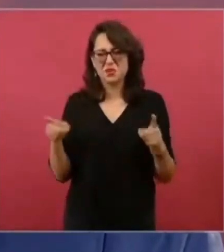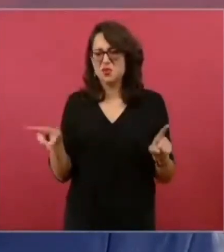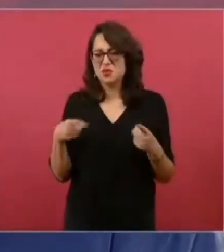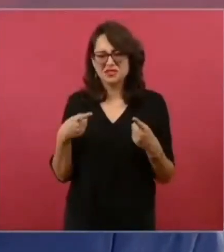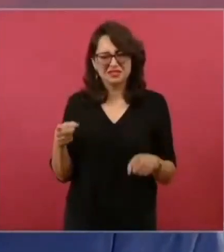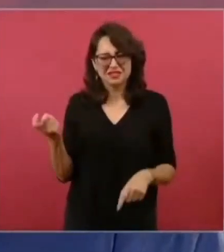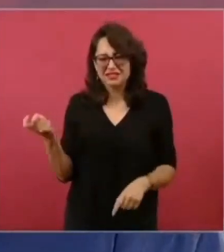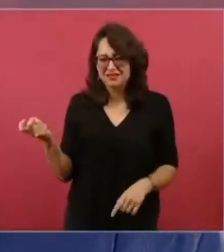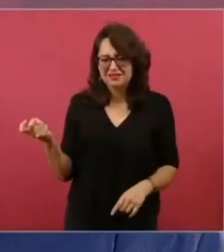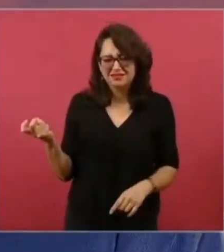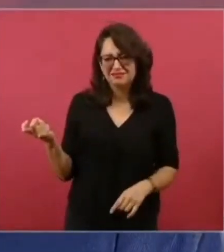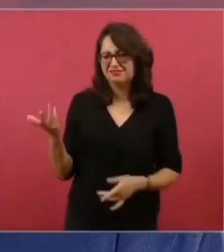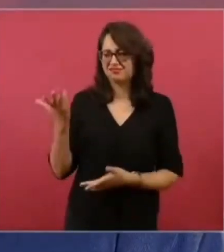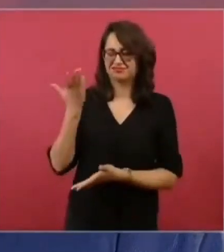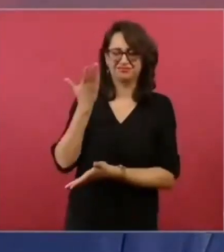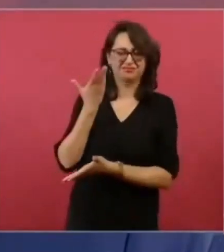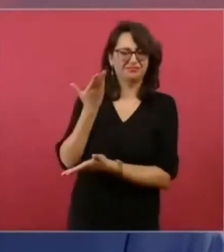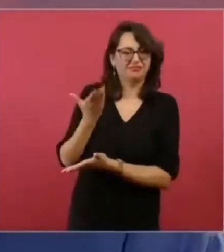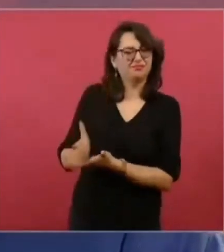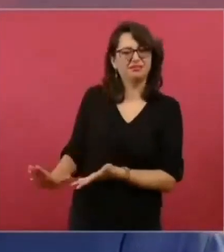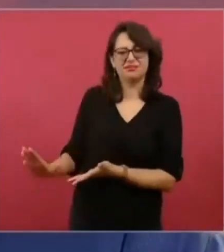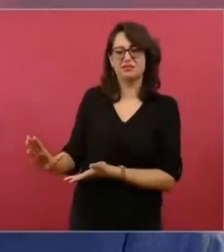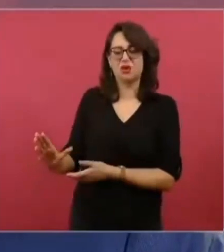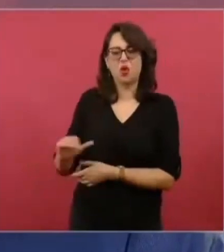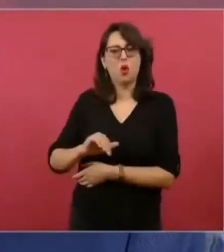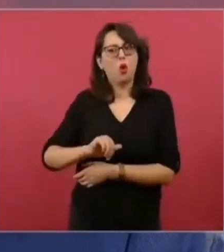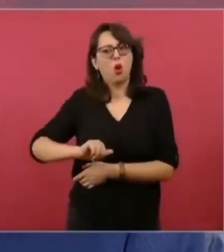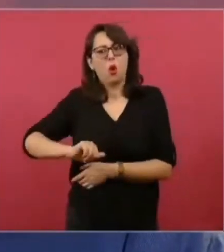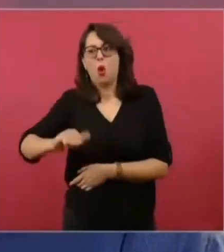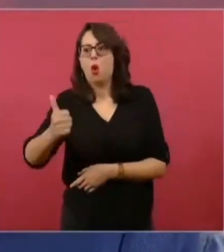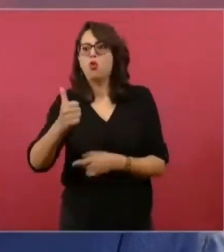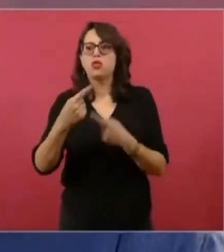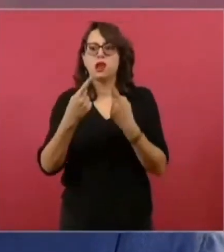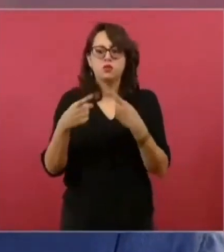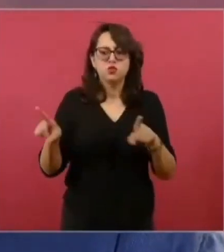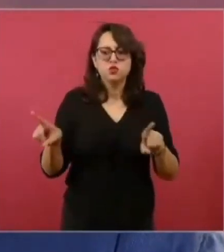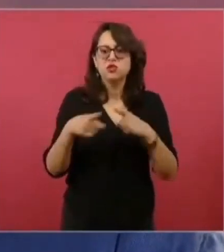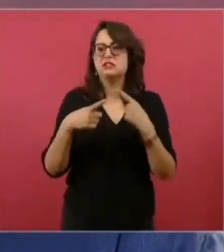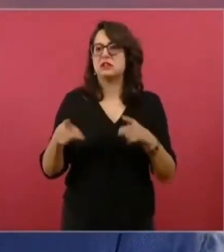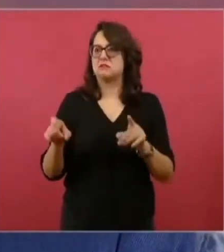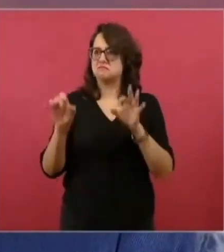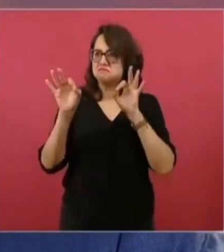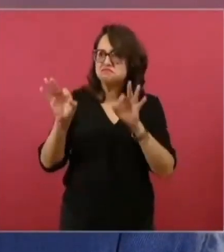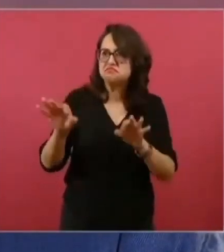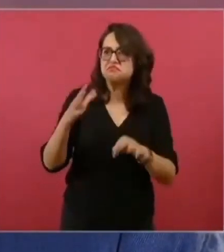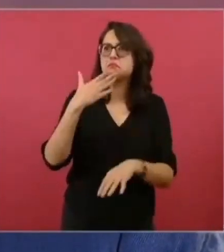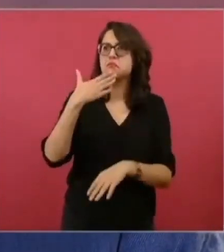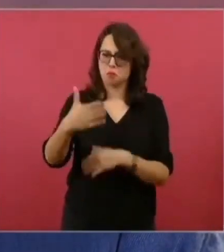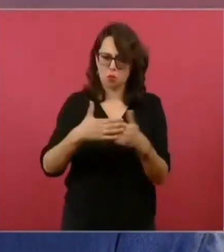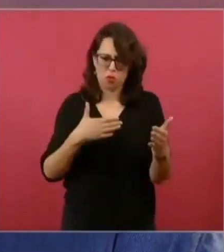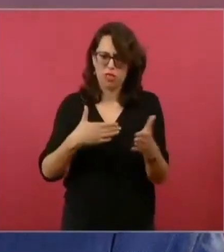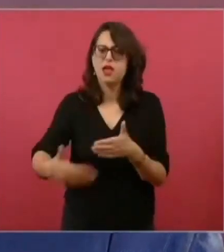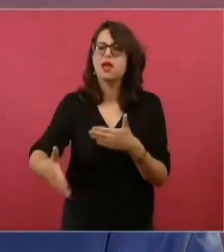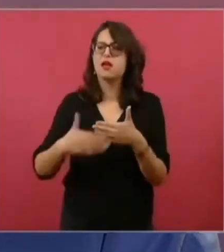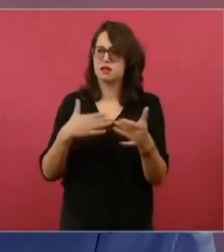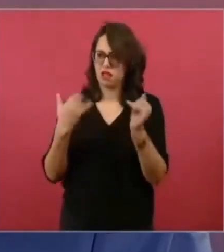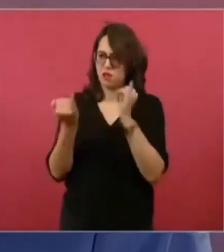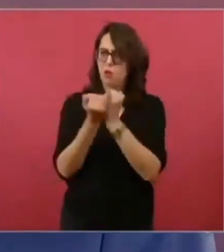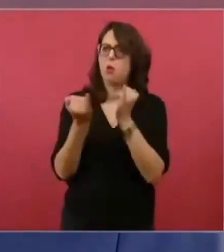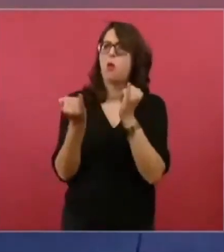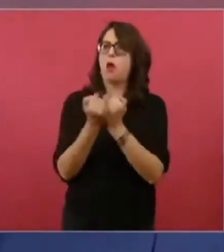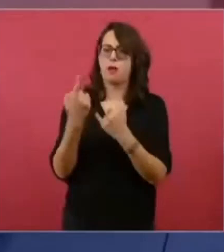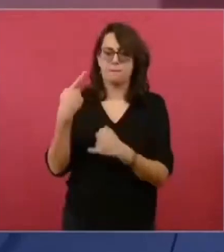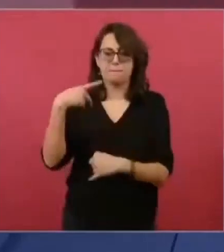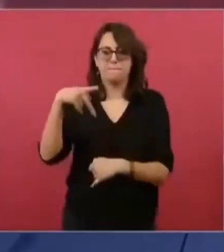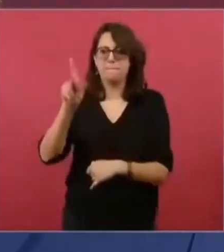pero